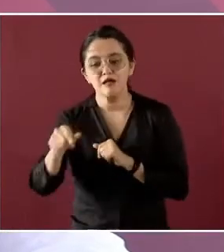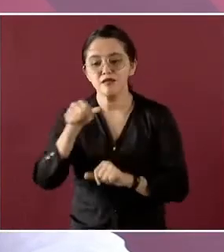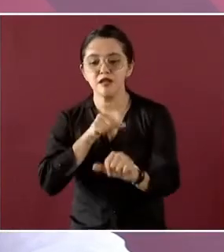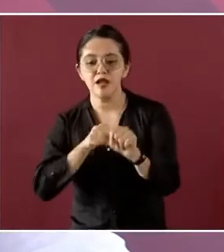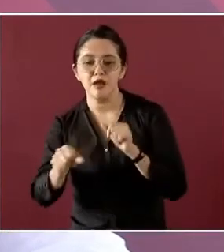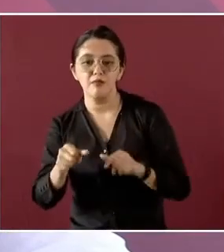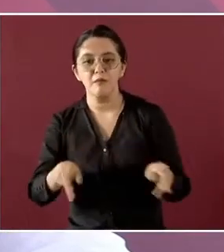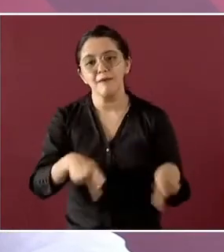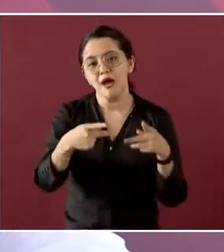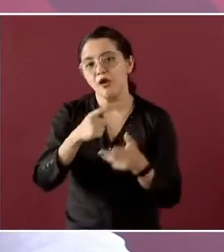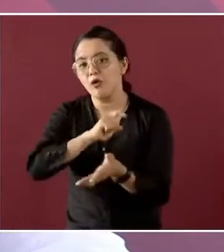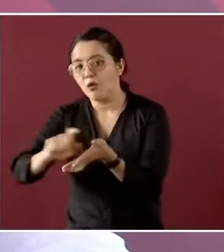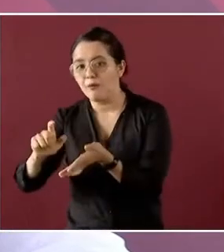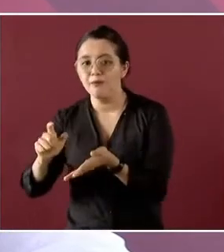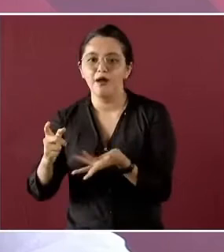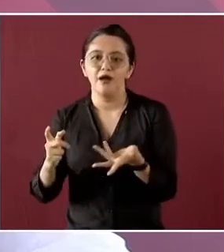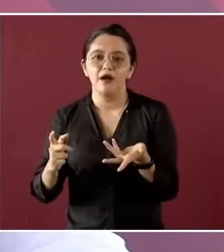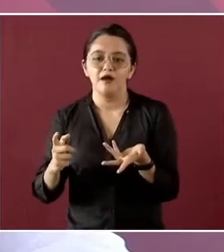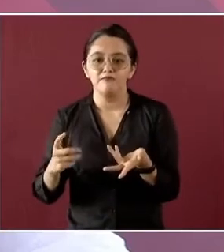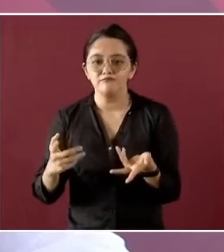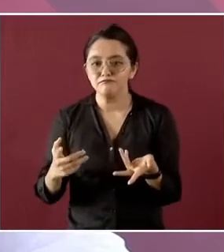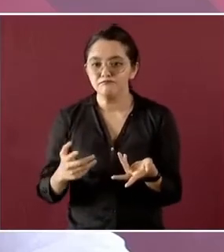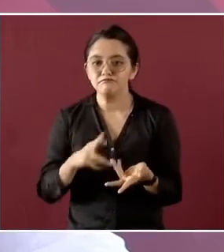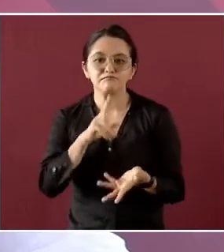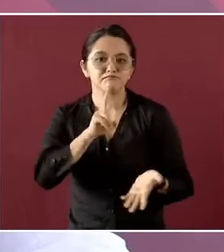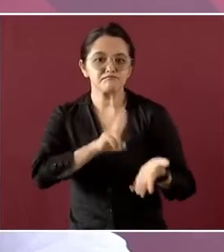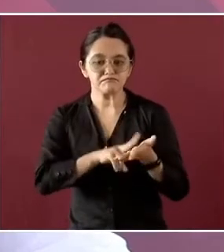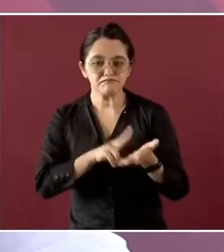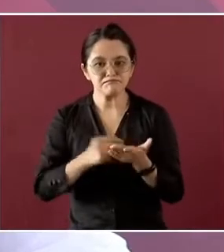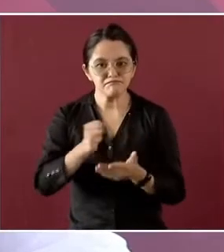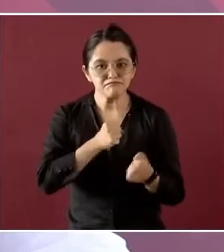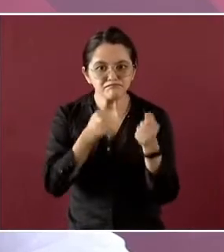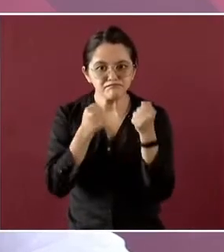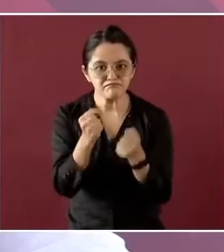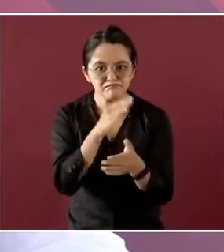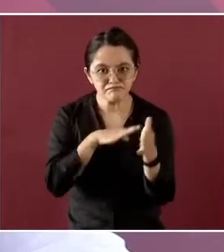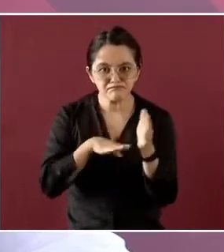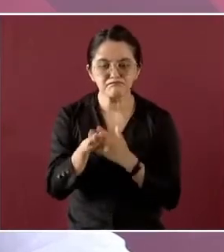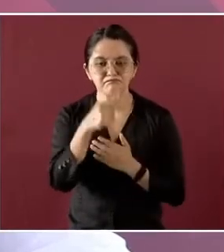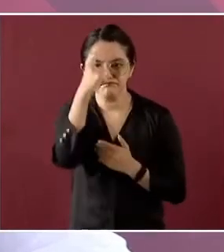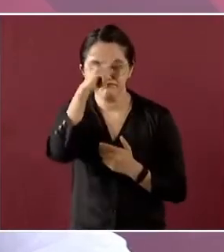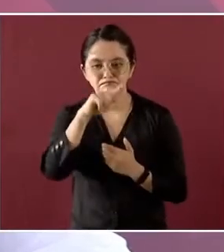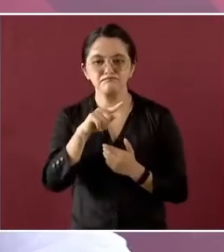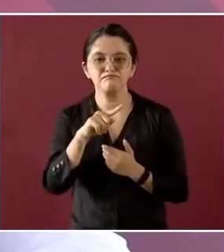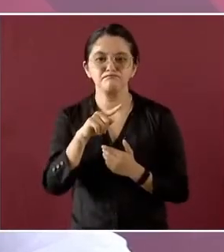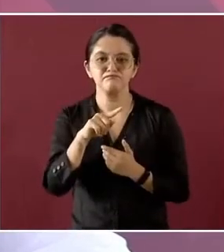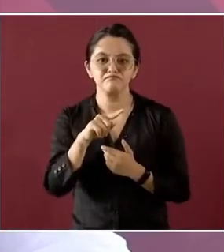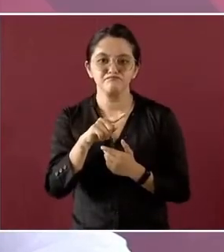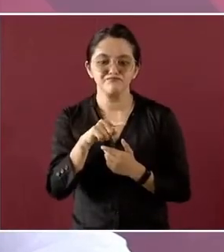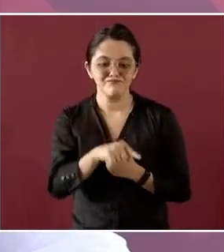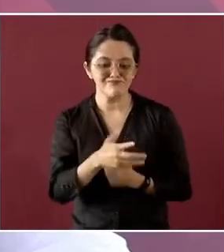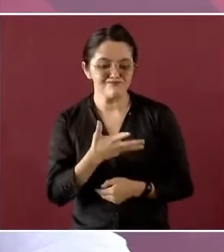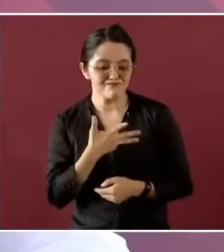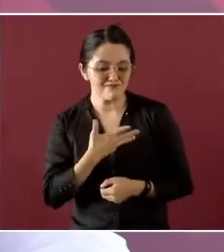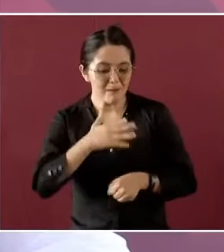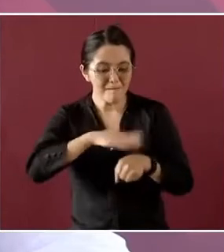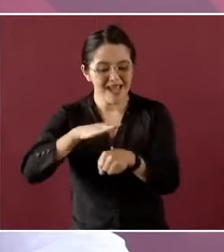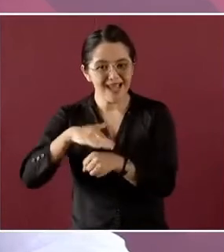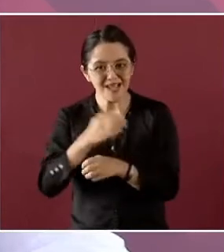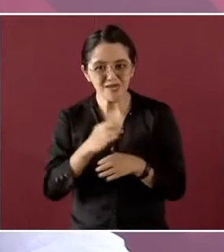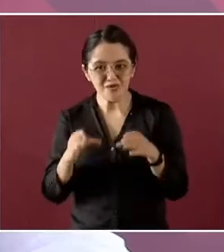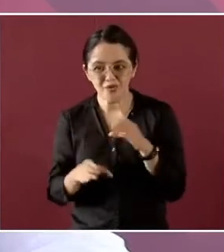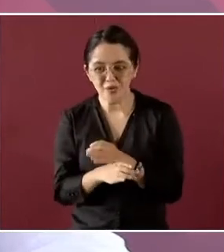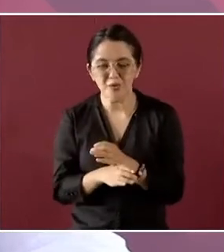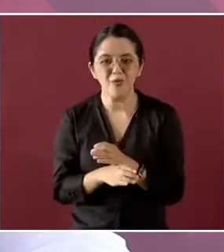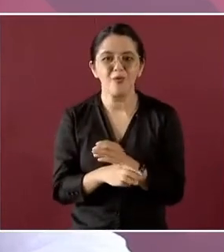comercial y que fortalezca las cadenas de valor regional, que nos permitan aumentar el contenido de productos de América del Norte